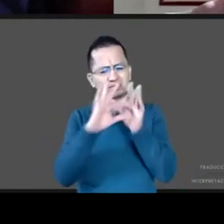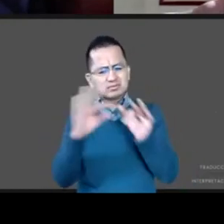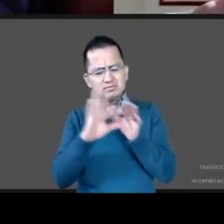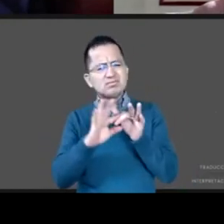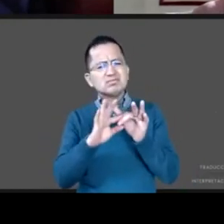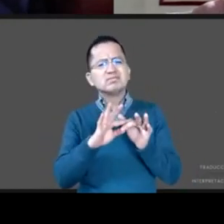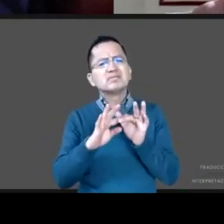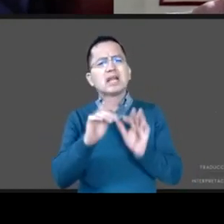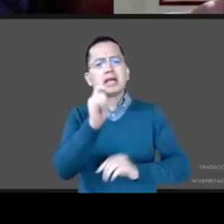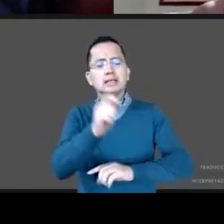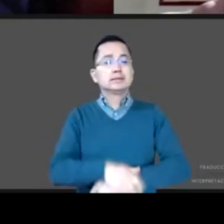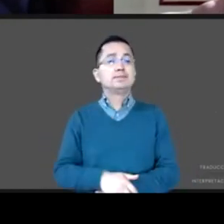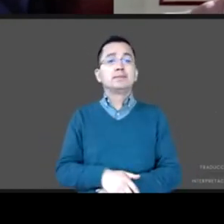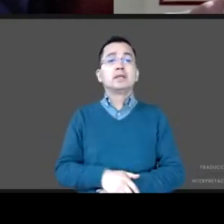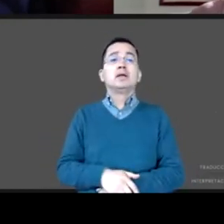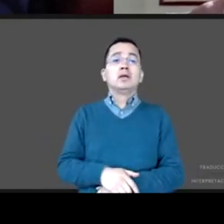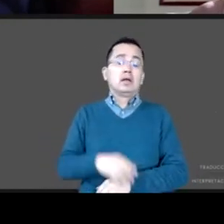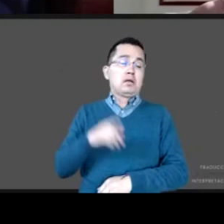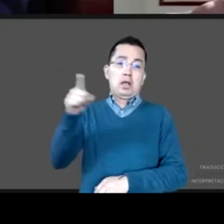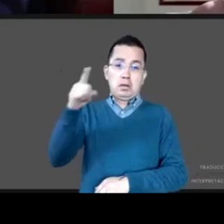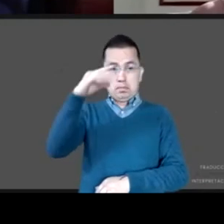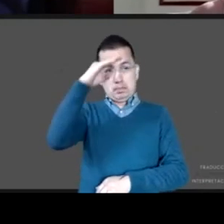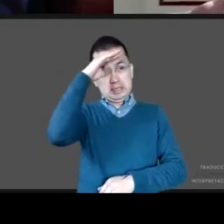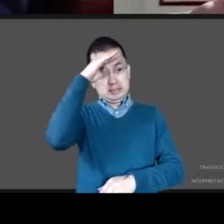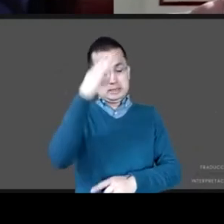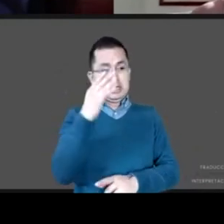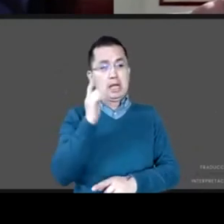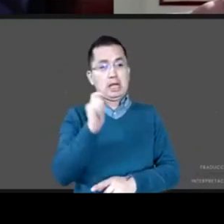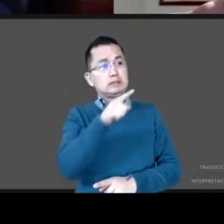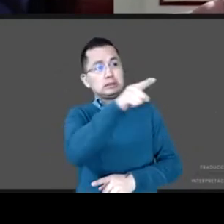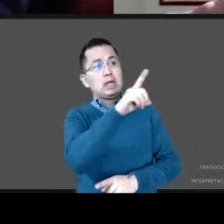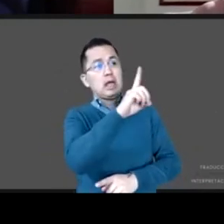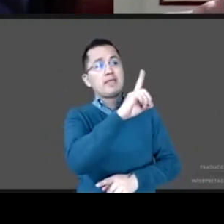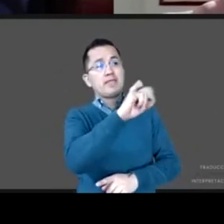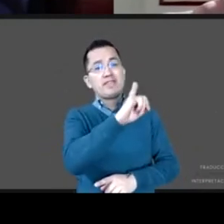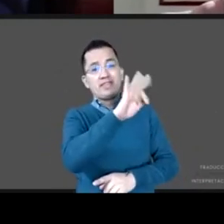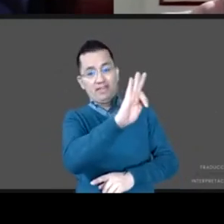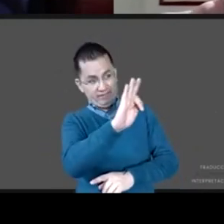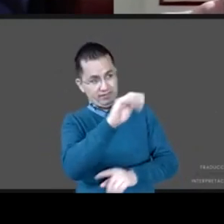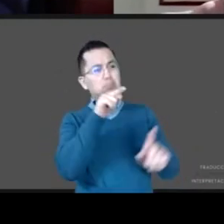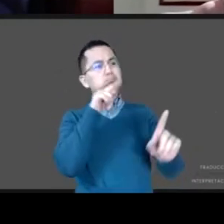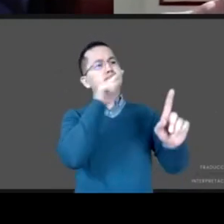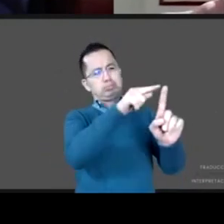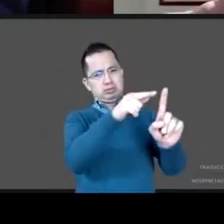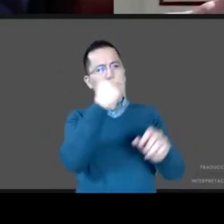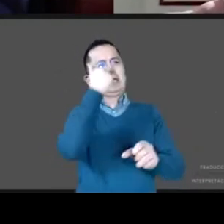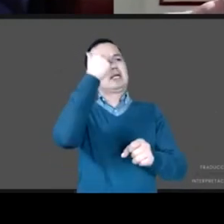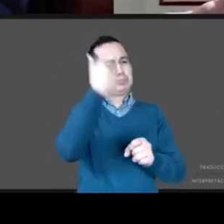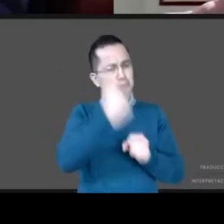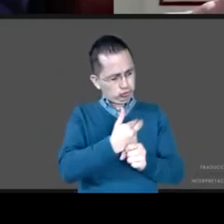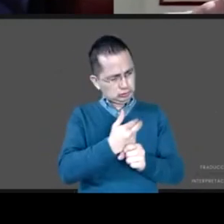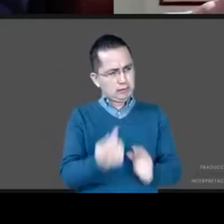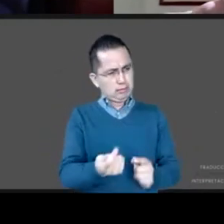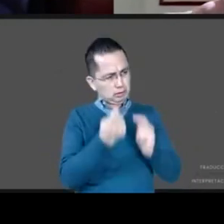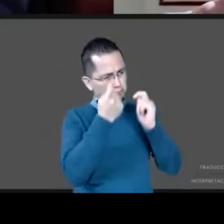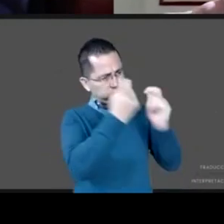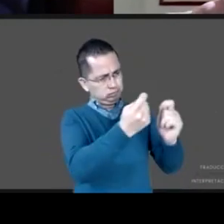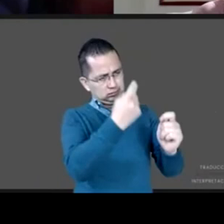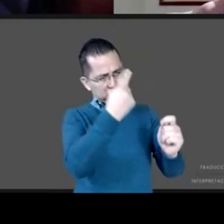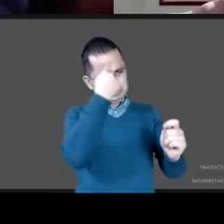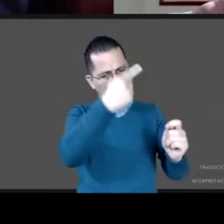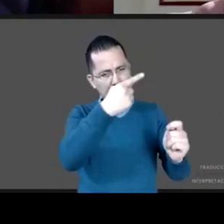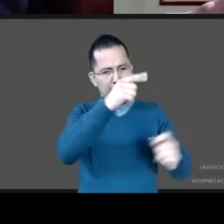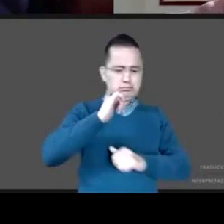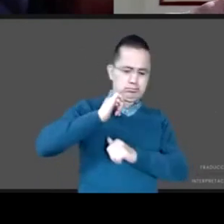parece pertinente que sea el DIF quien se encargue de volver a conducir el conjunto de